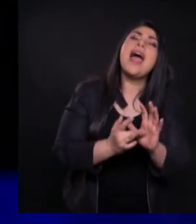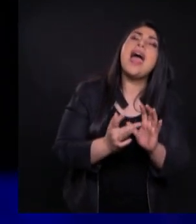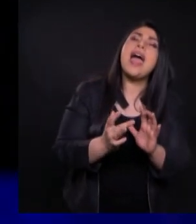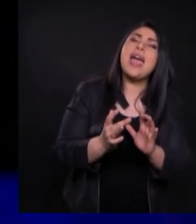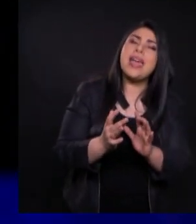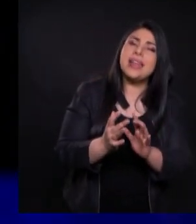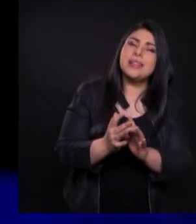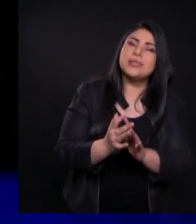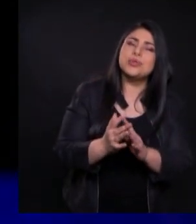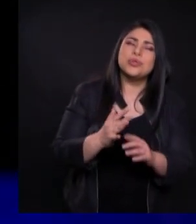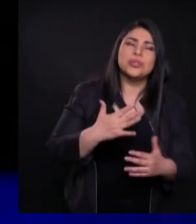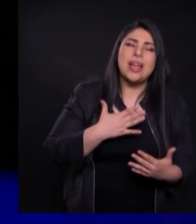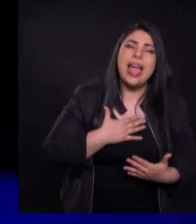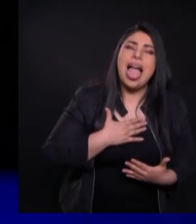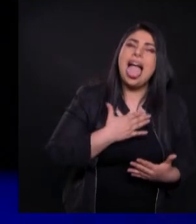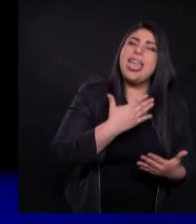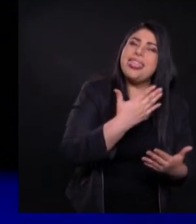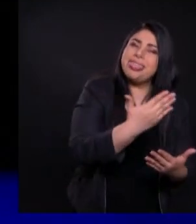entrega